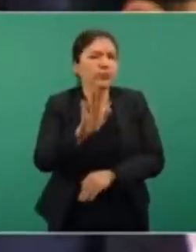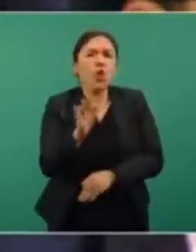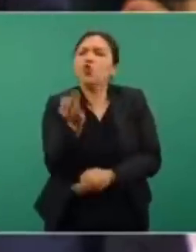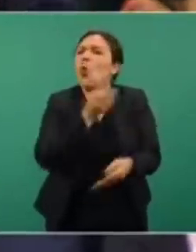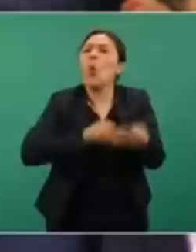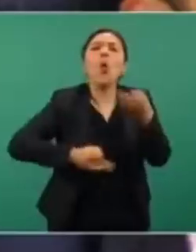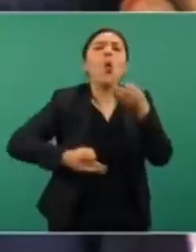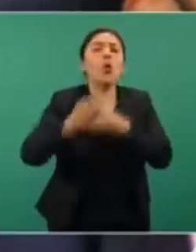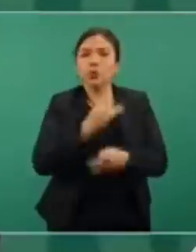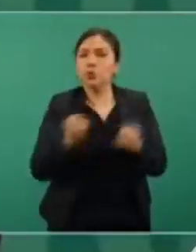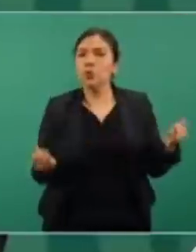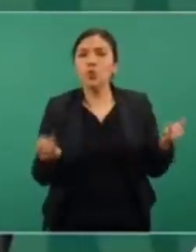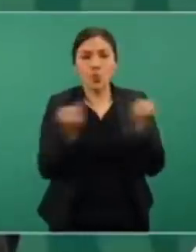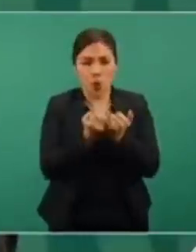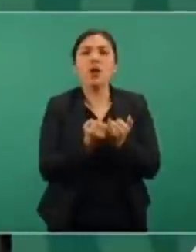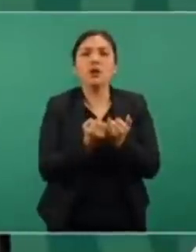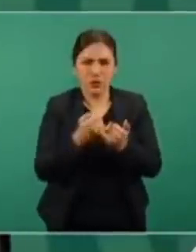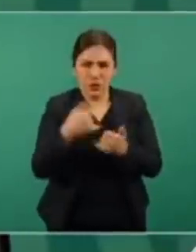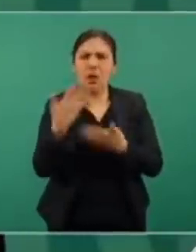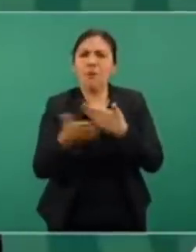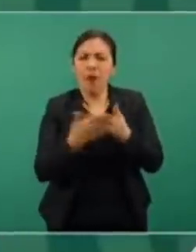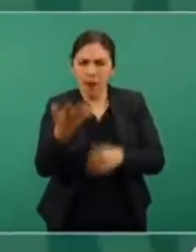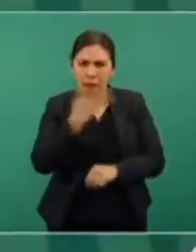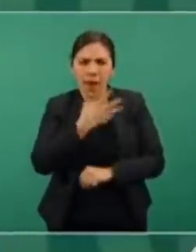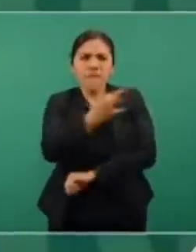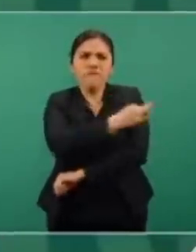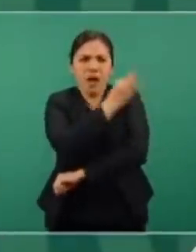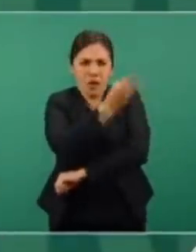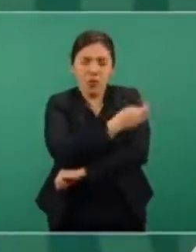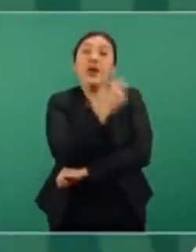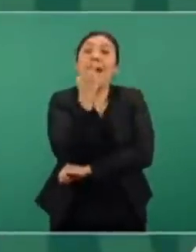eso es lo otro también de que este